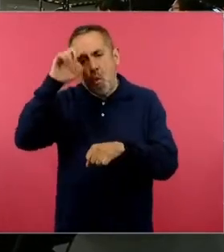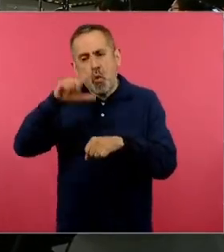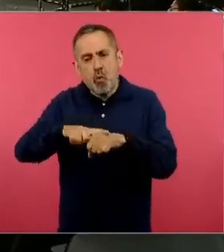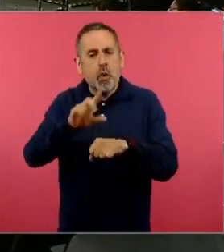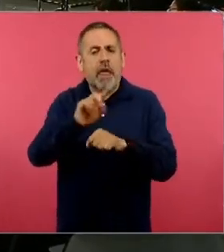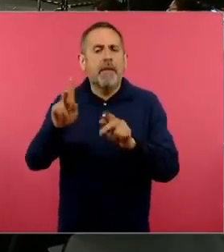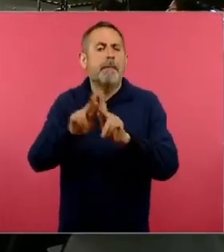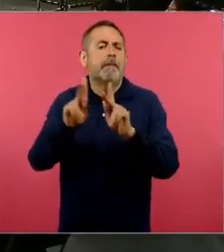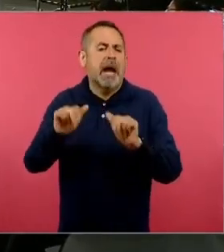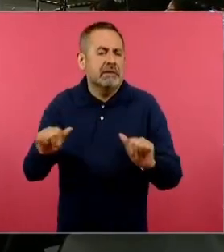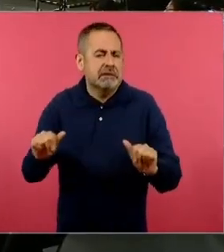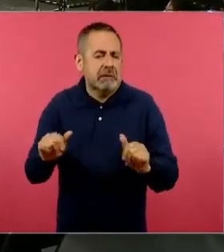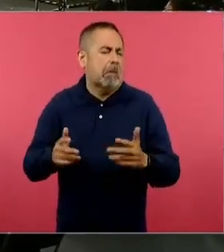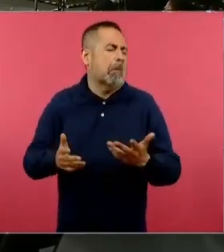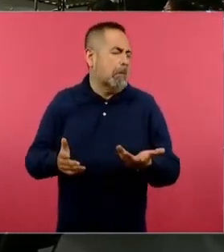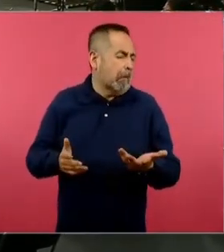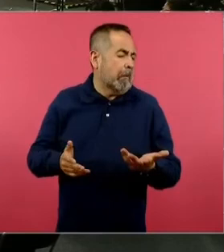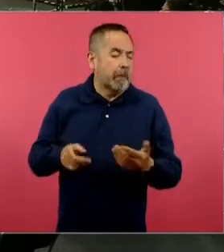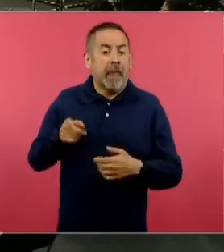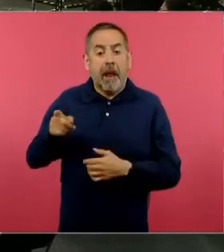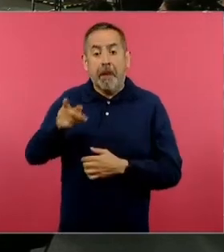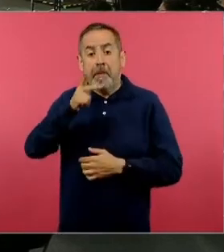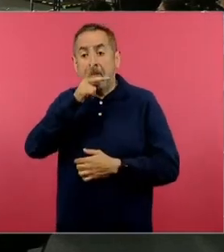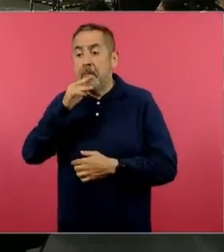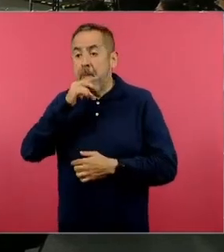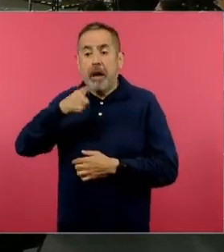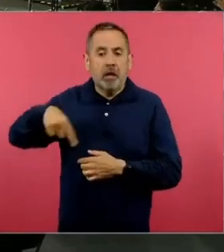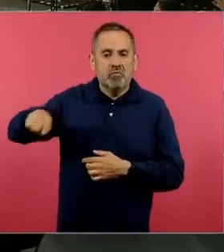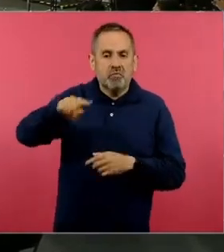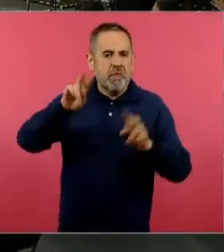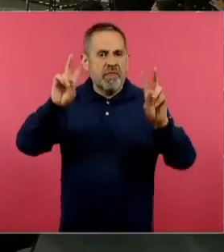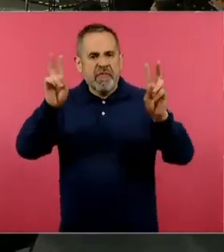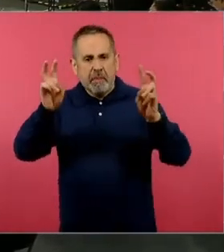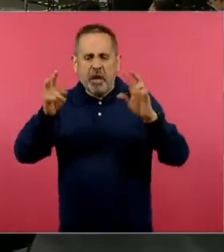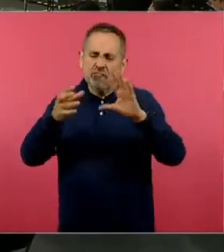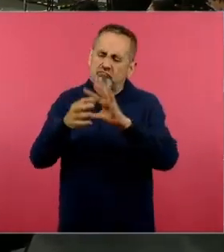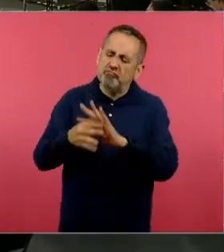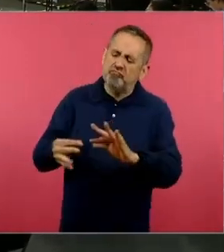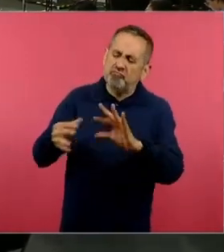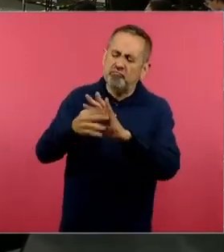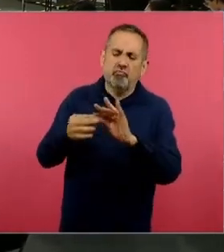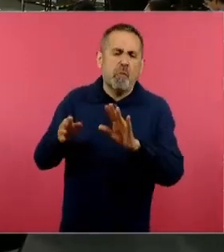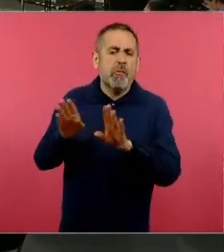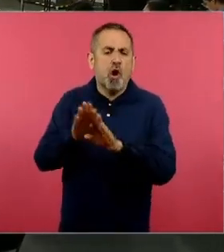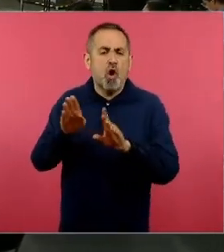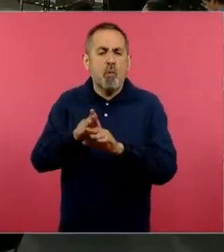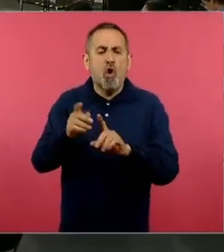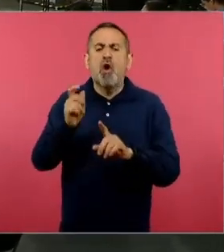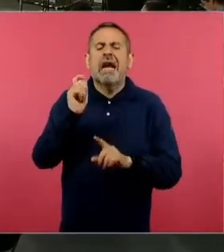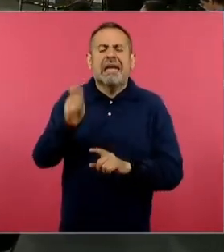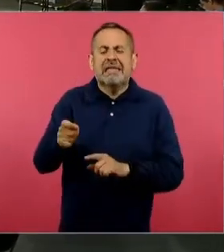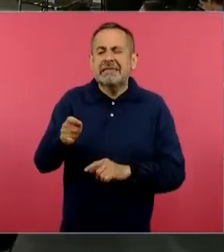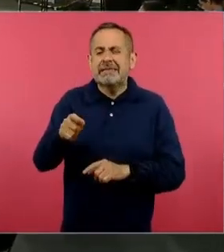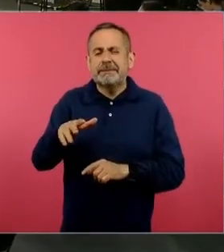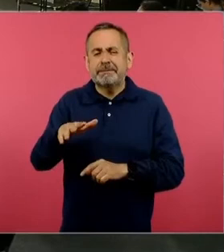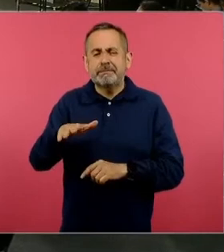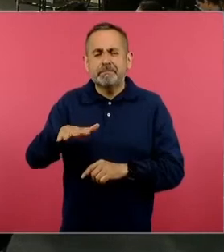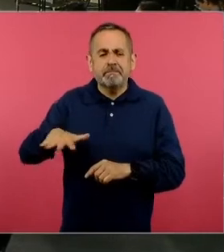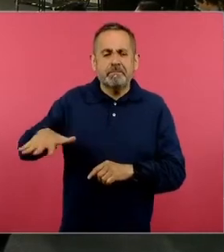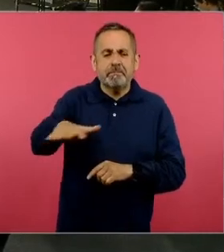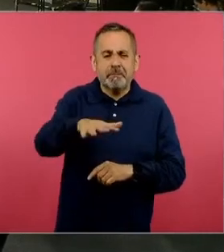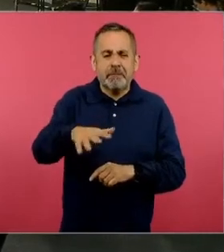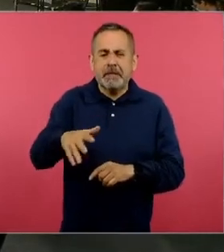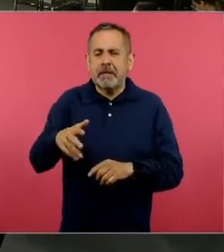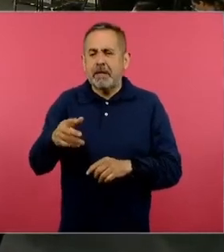papás, el maestro va a poder trabajar aquí temas tan vitales con la organización de los pequeños en trinas,